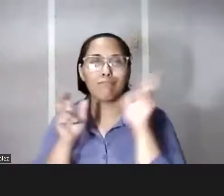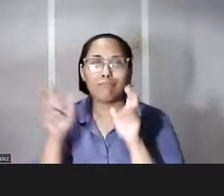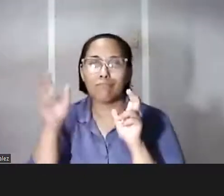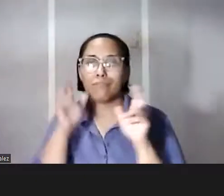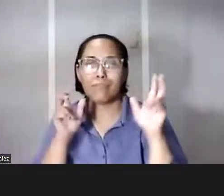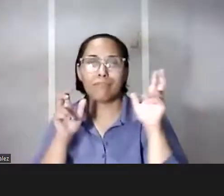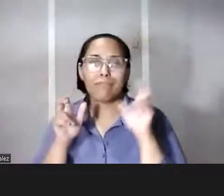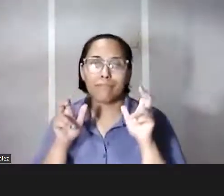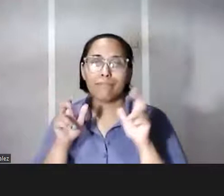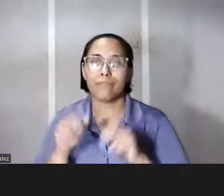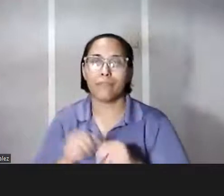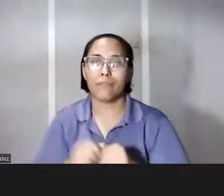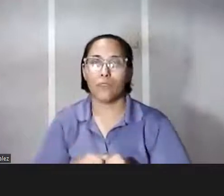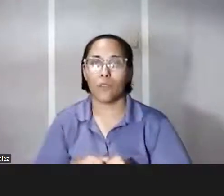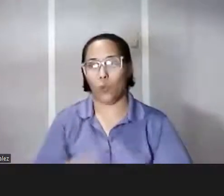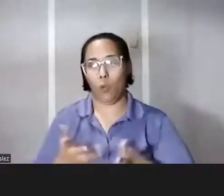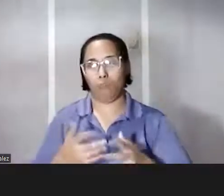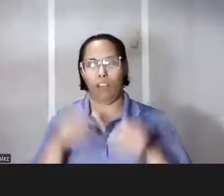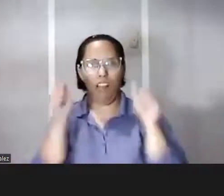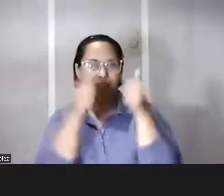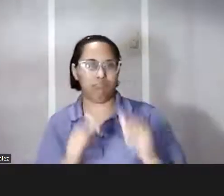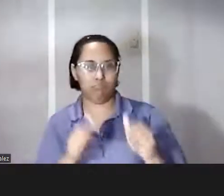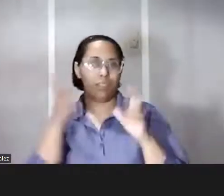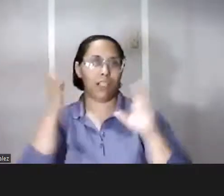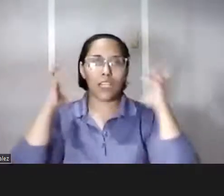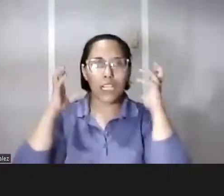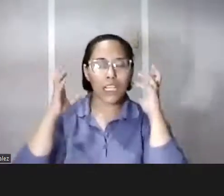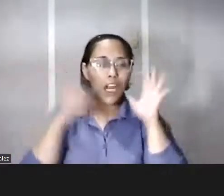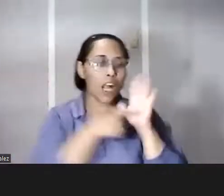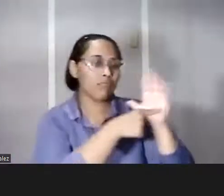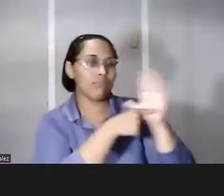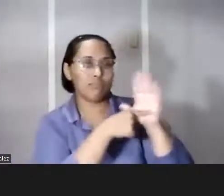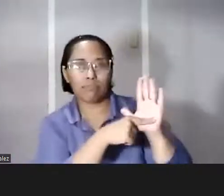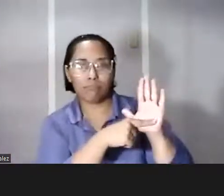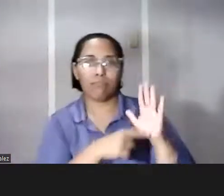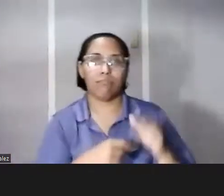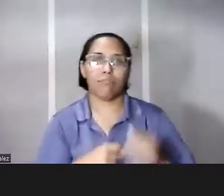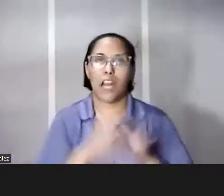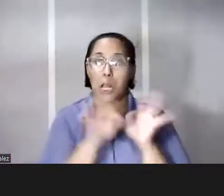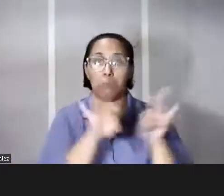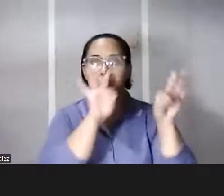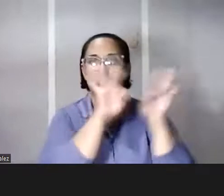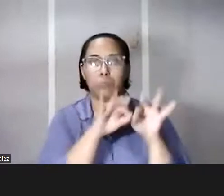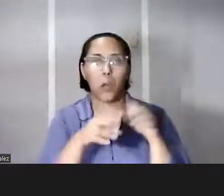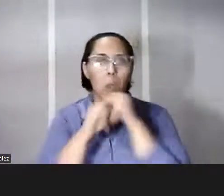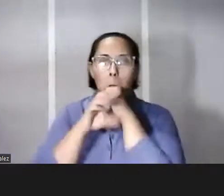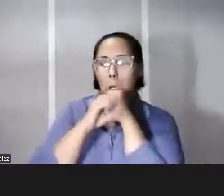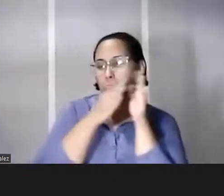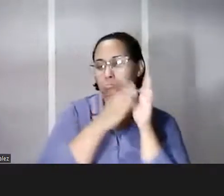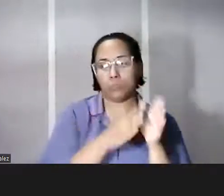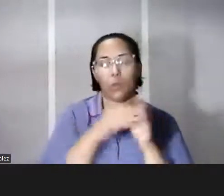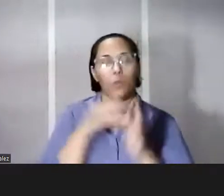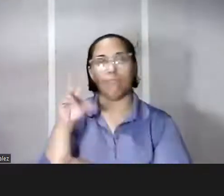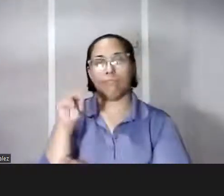registro no de las figuras radiales no de los presentadores destacados no de los periodistas de renombre sino de las